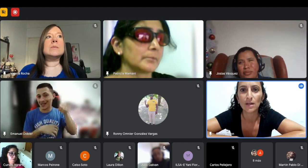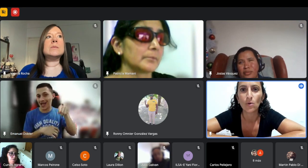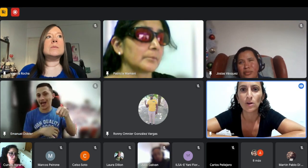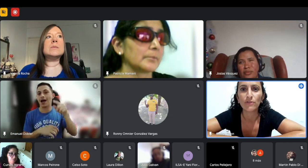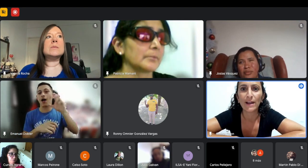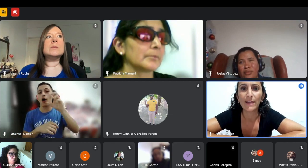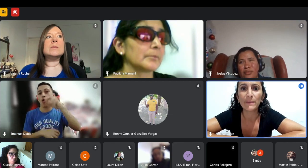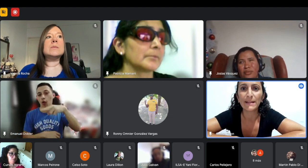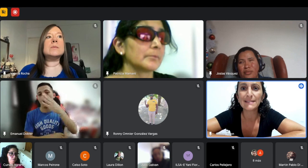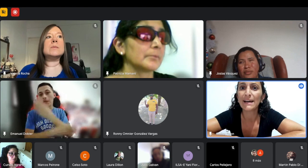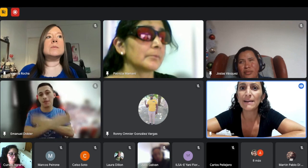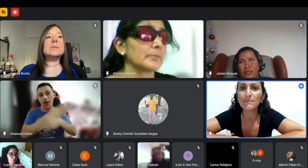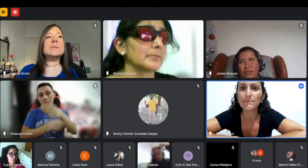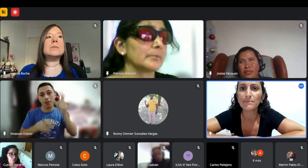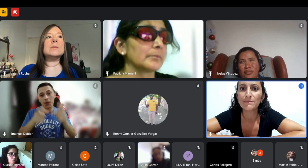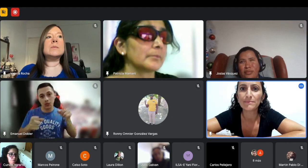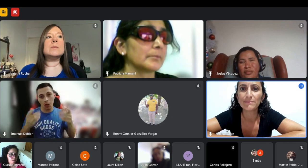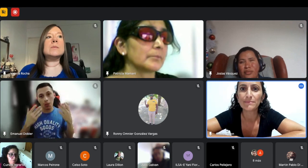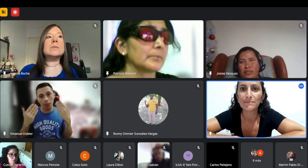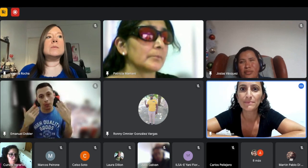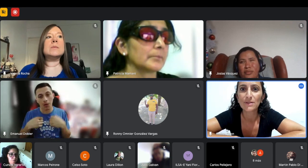y cuando fui a la empresa